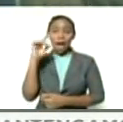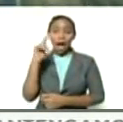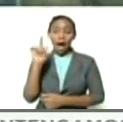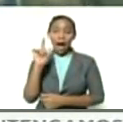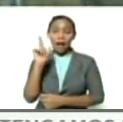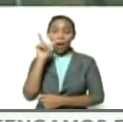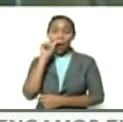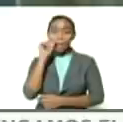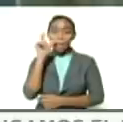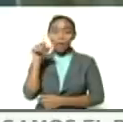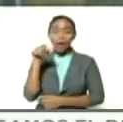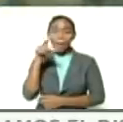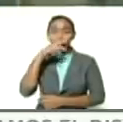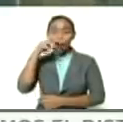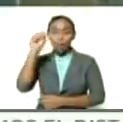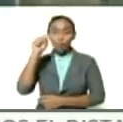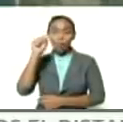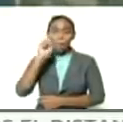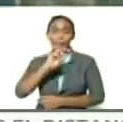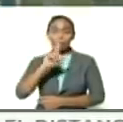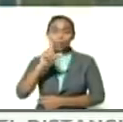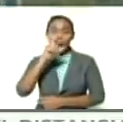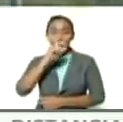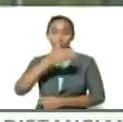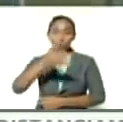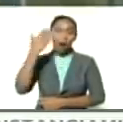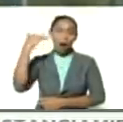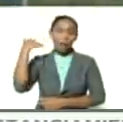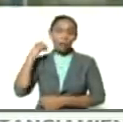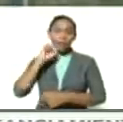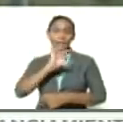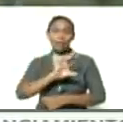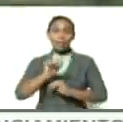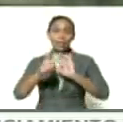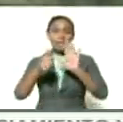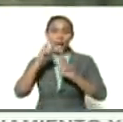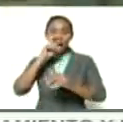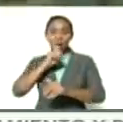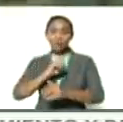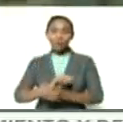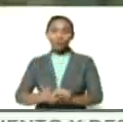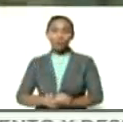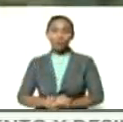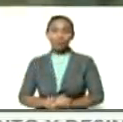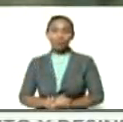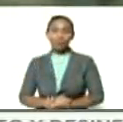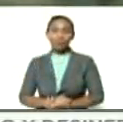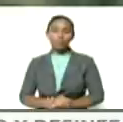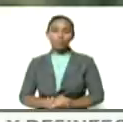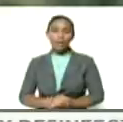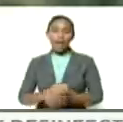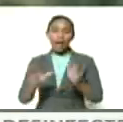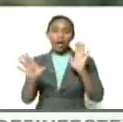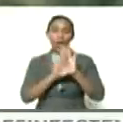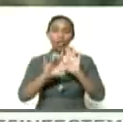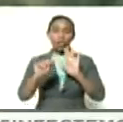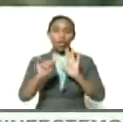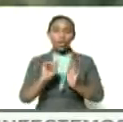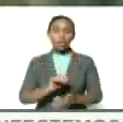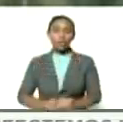Nicolás Maduro de hace 21 años 36 años en la constituyente